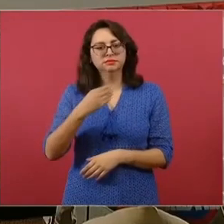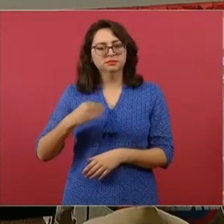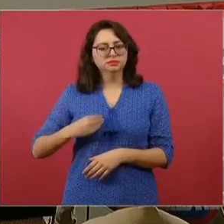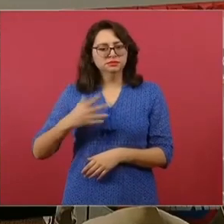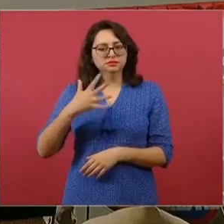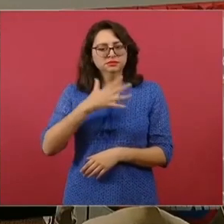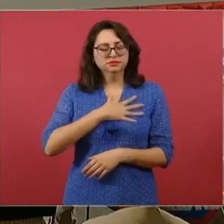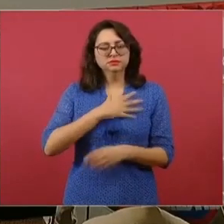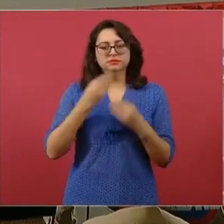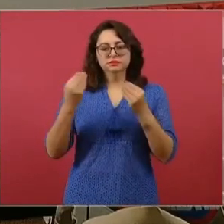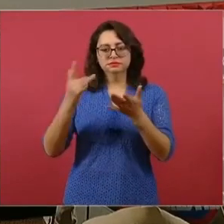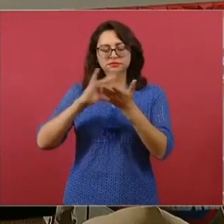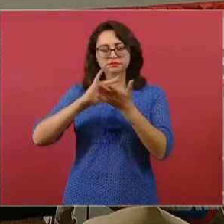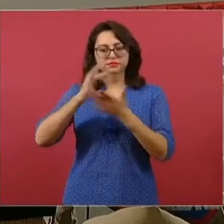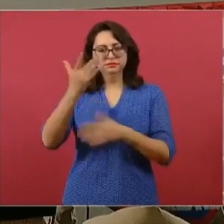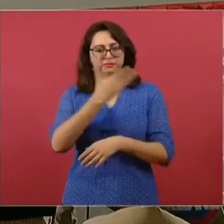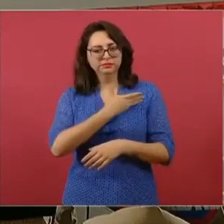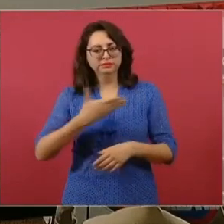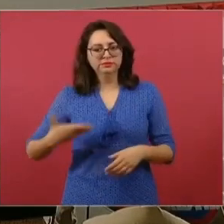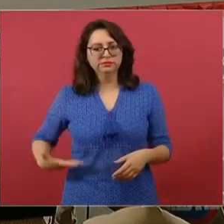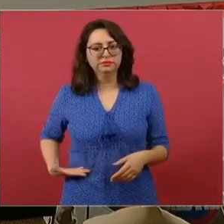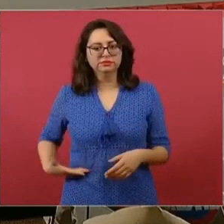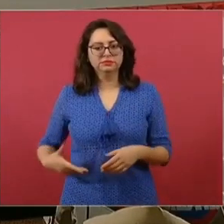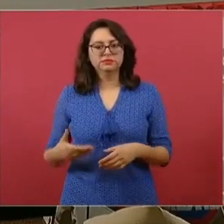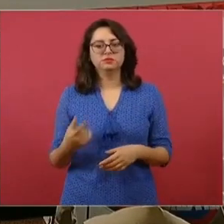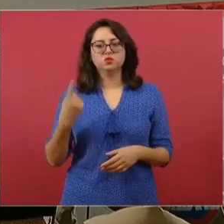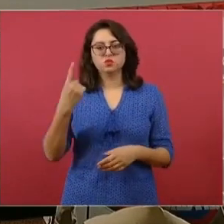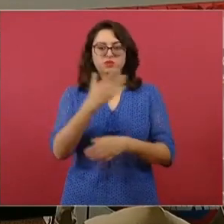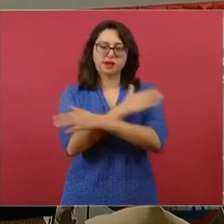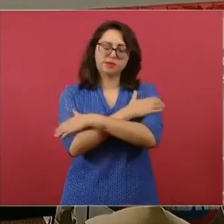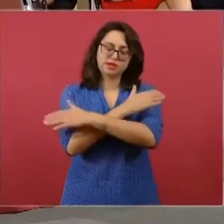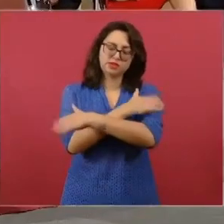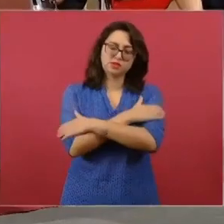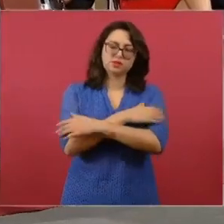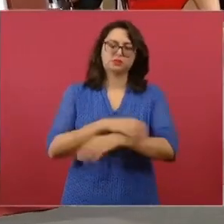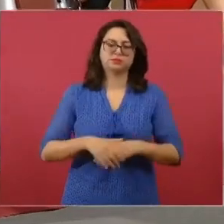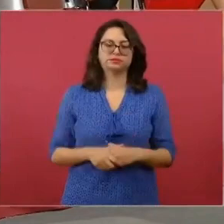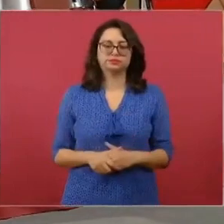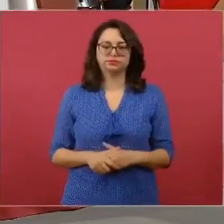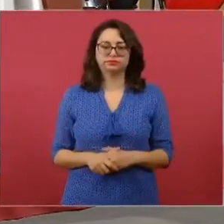muchas gracias, señor presidente. Lo hace posible y le mando un abrazo desde Chanchén primero.